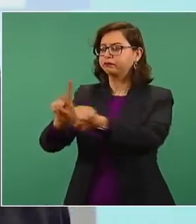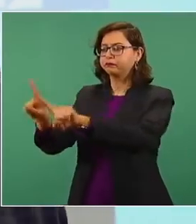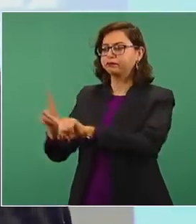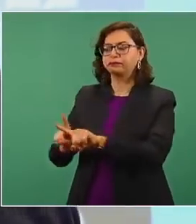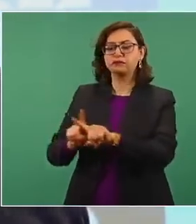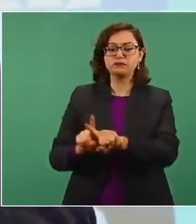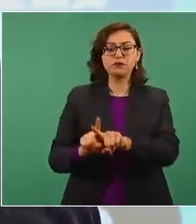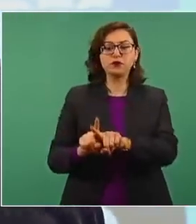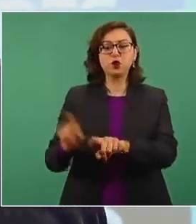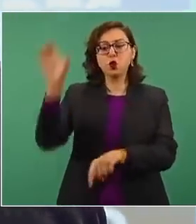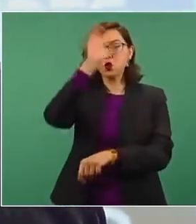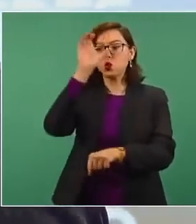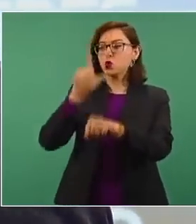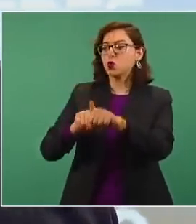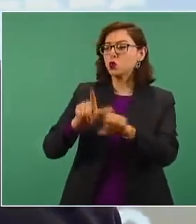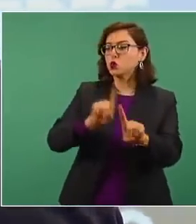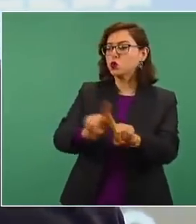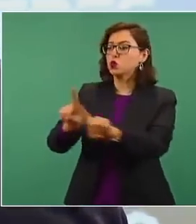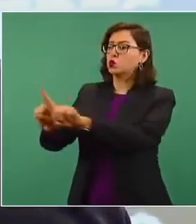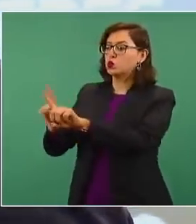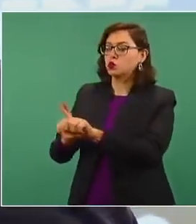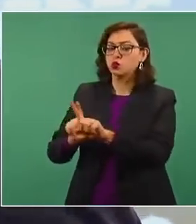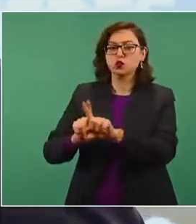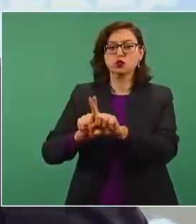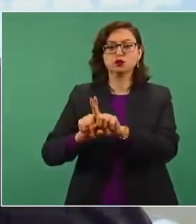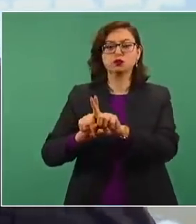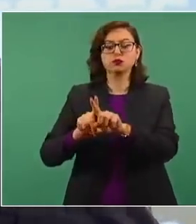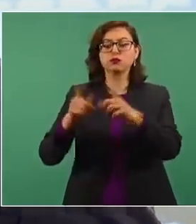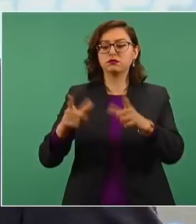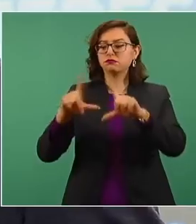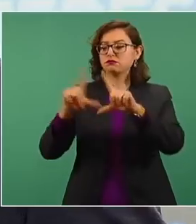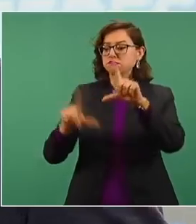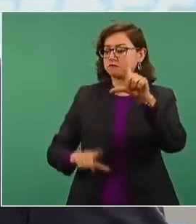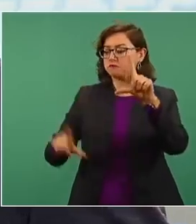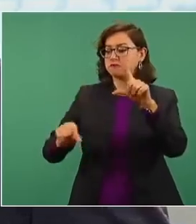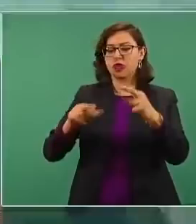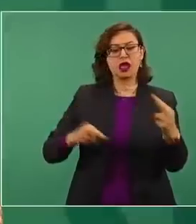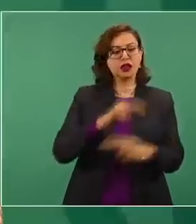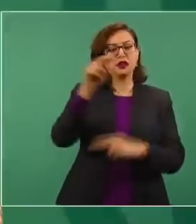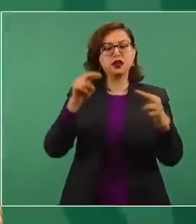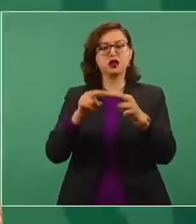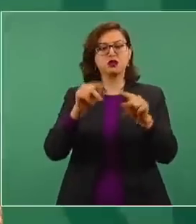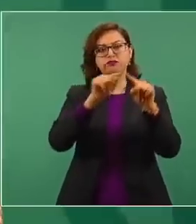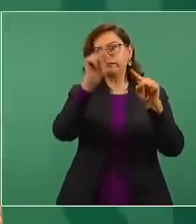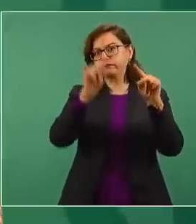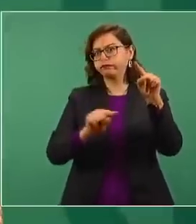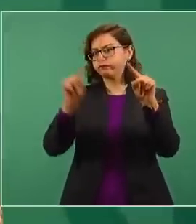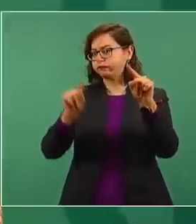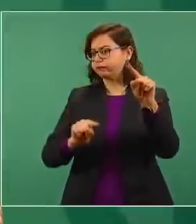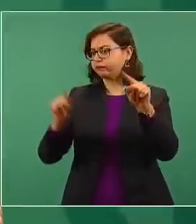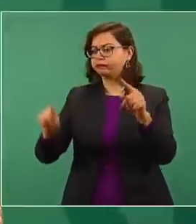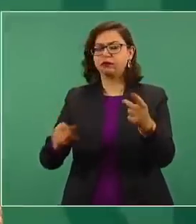culturas, de todas las regiones de nuestro país. Mujeres que